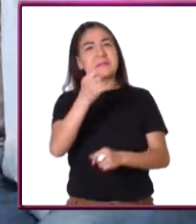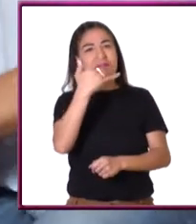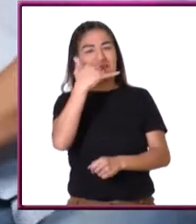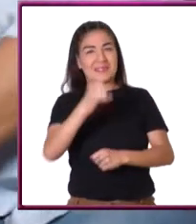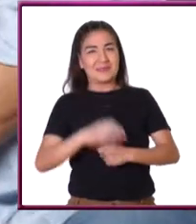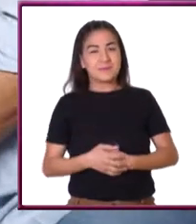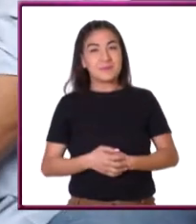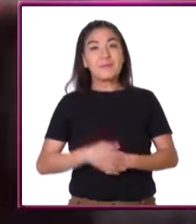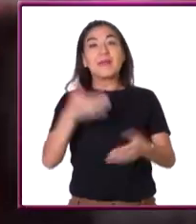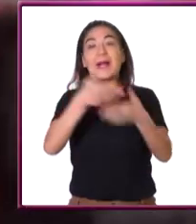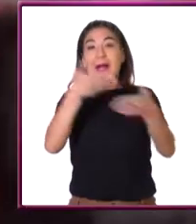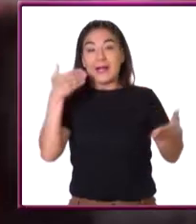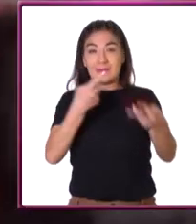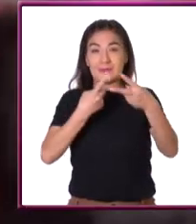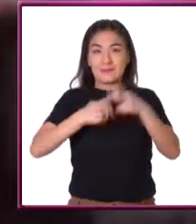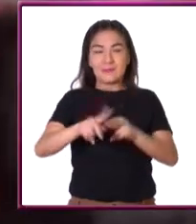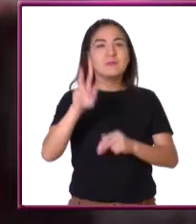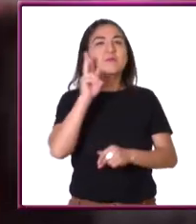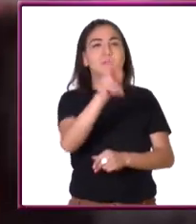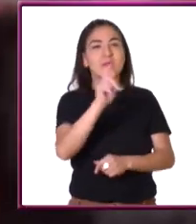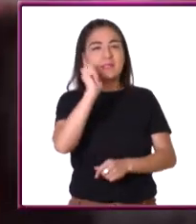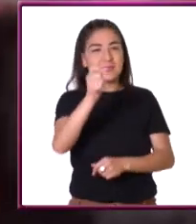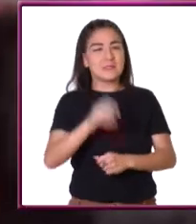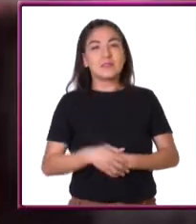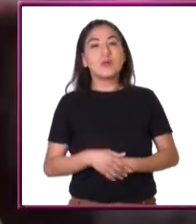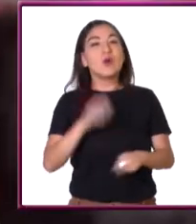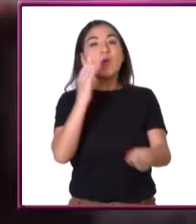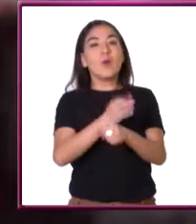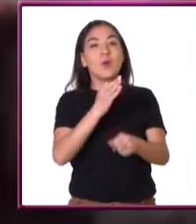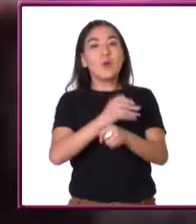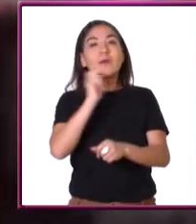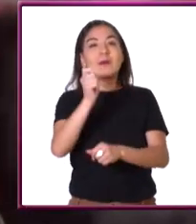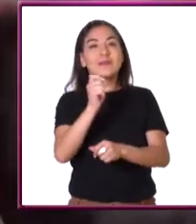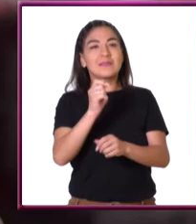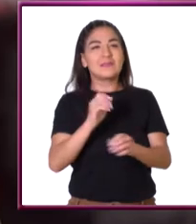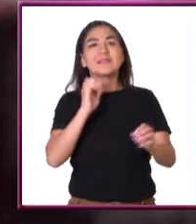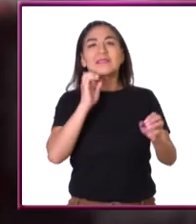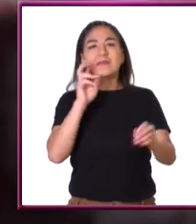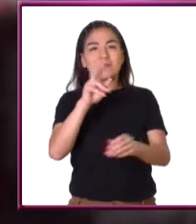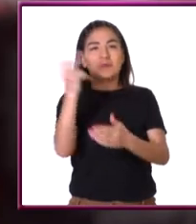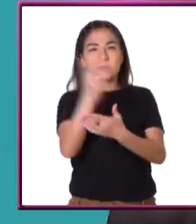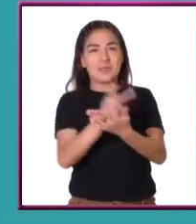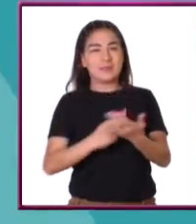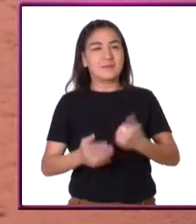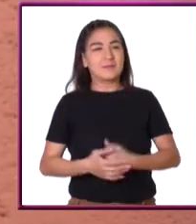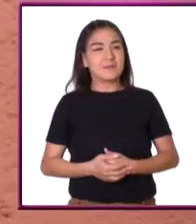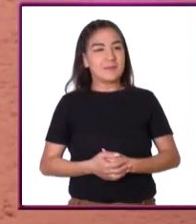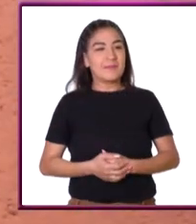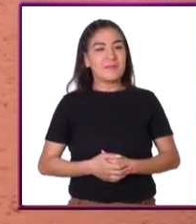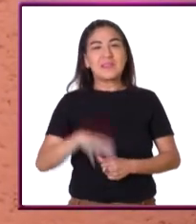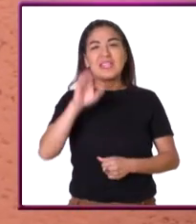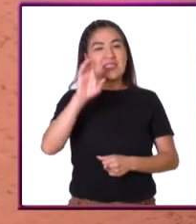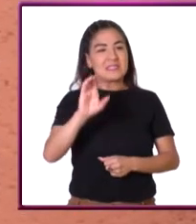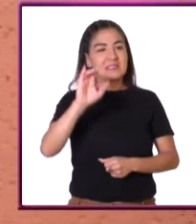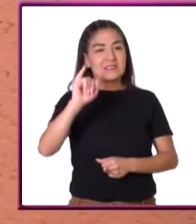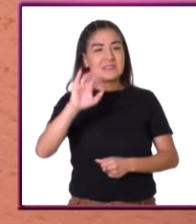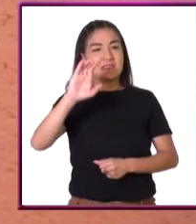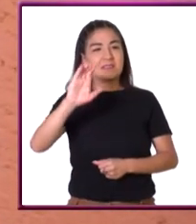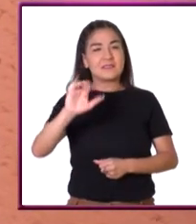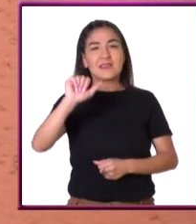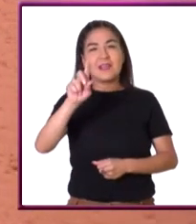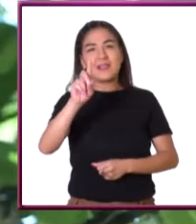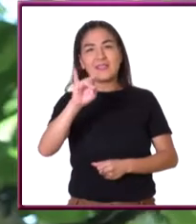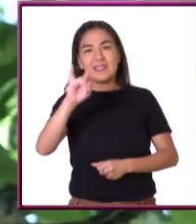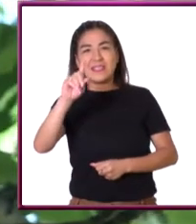descontrolar, amiga. Antes de continuar, conozcamos mejor a nuestros protagonistas del día. Las cigarras o chicharras